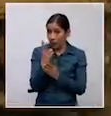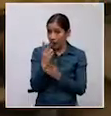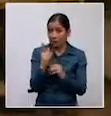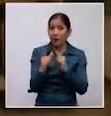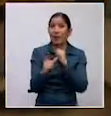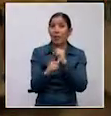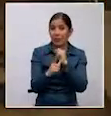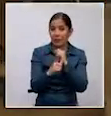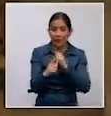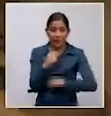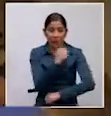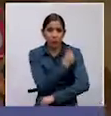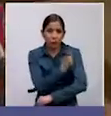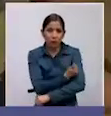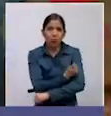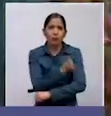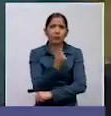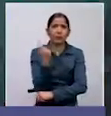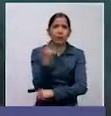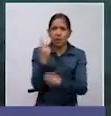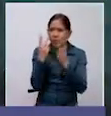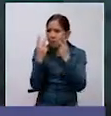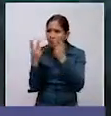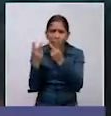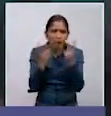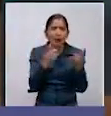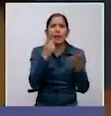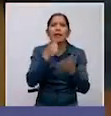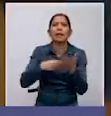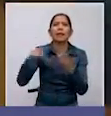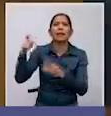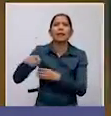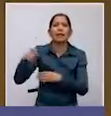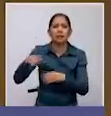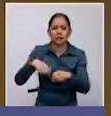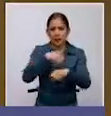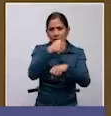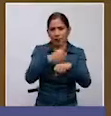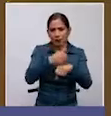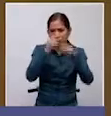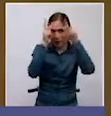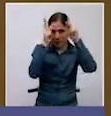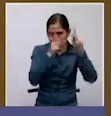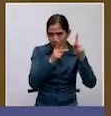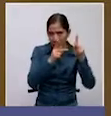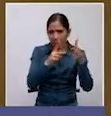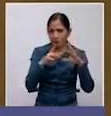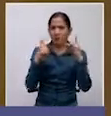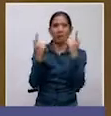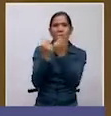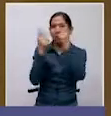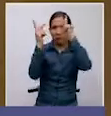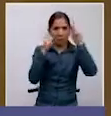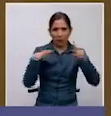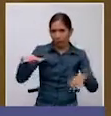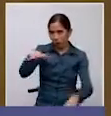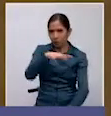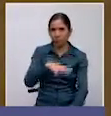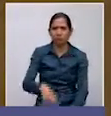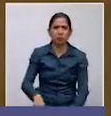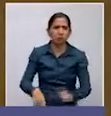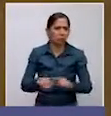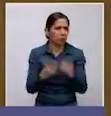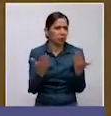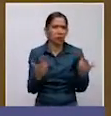viendo las necesidades que existen en nuestra capital pandina y por ende en todo el departamento Pando, pero ahora nos